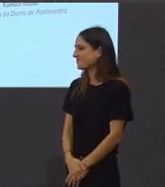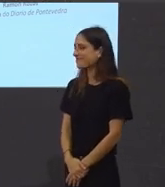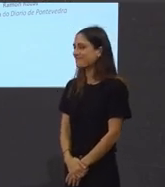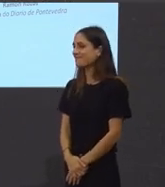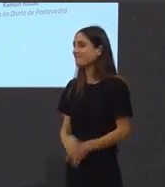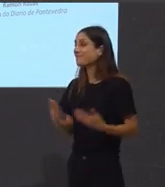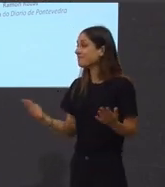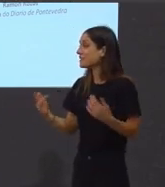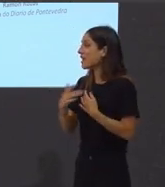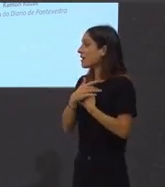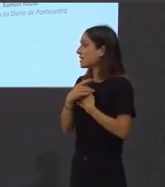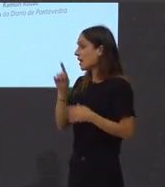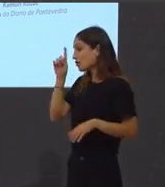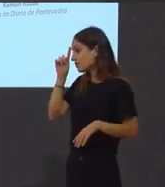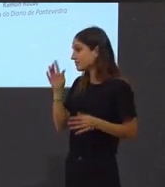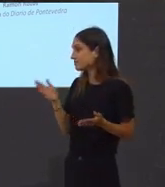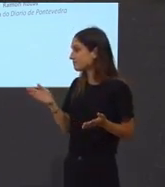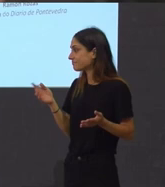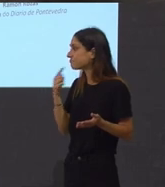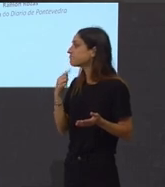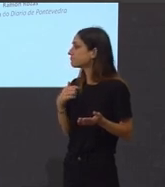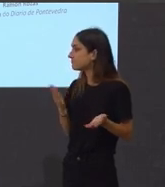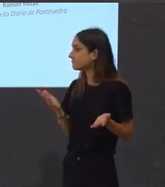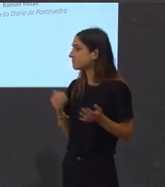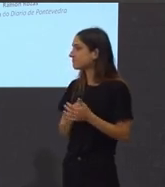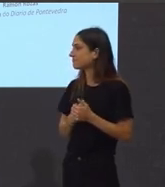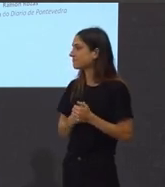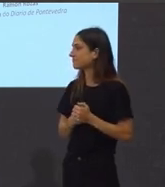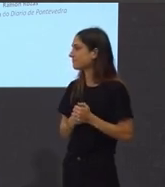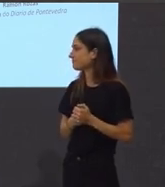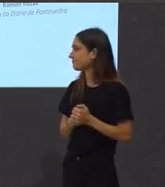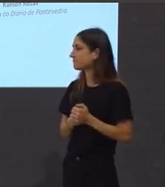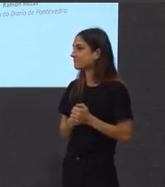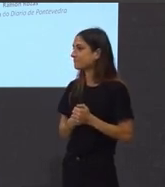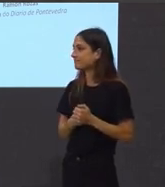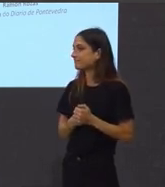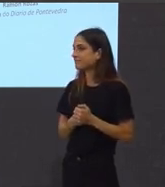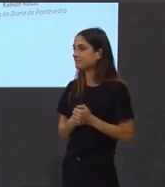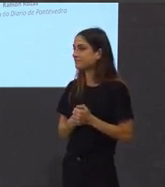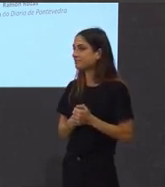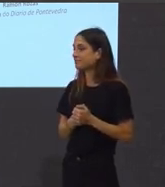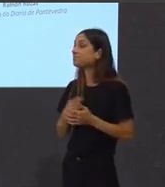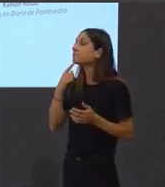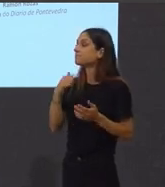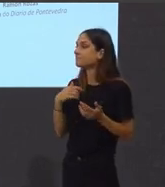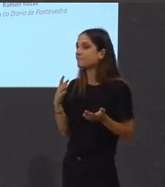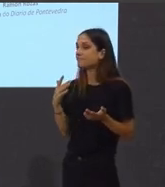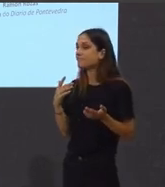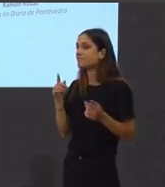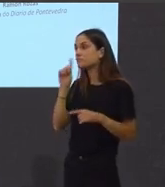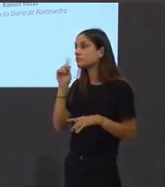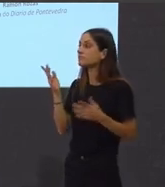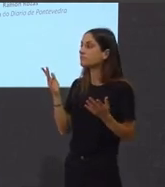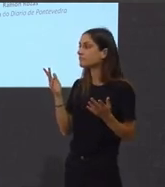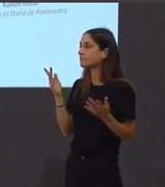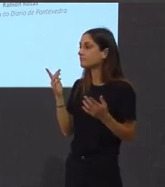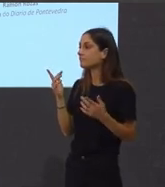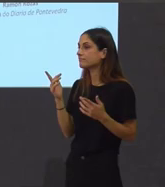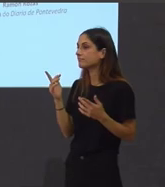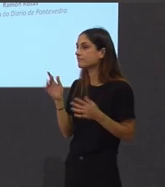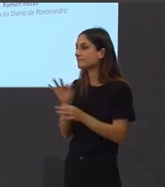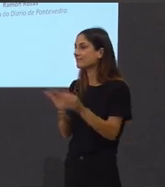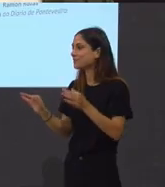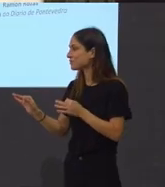Bueno, María, non sei xe dinos ti, si alguén, bueno, este é o teu papel.